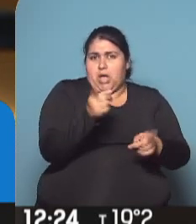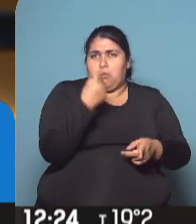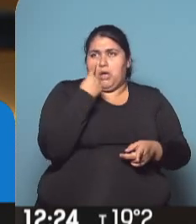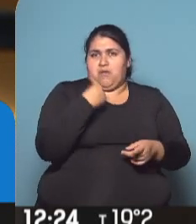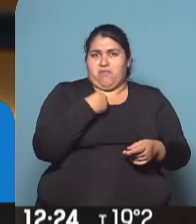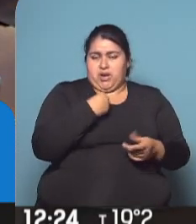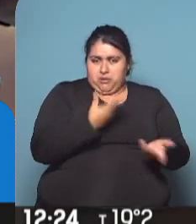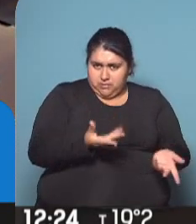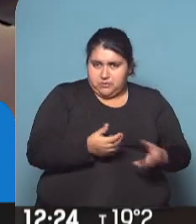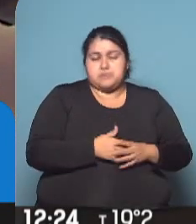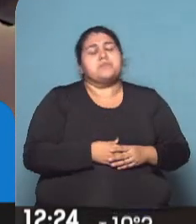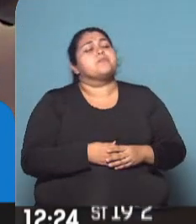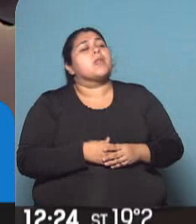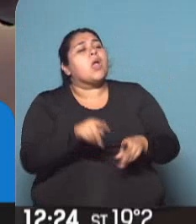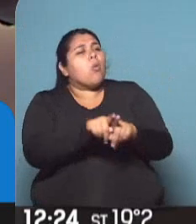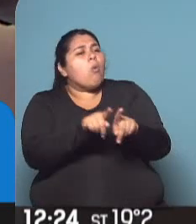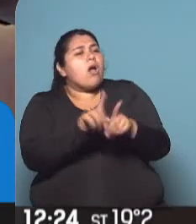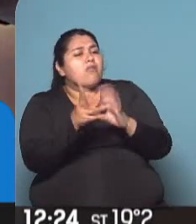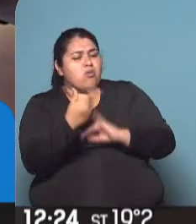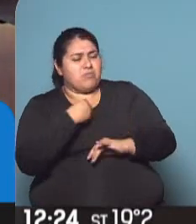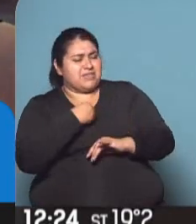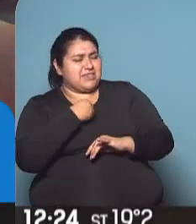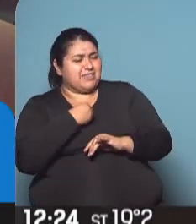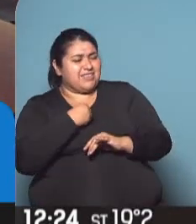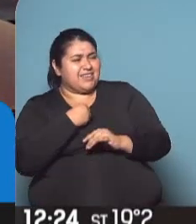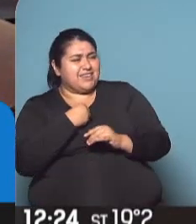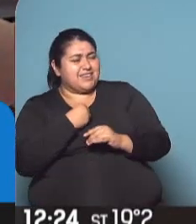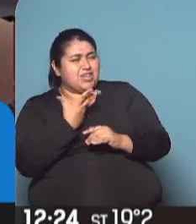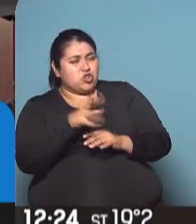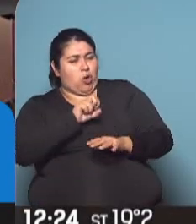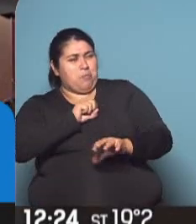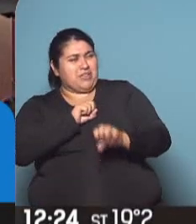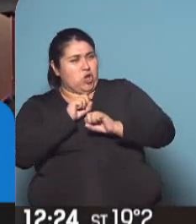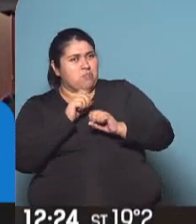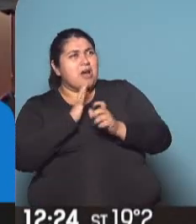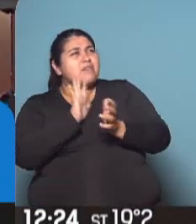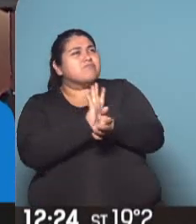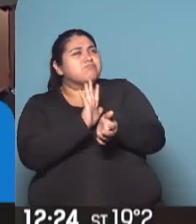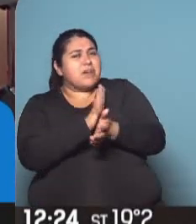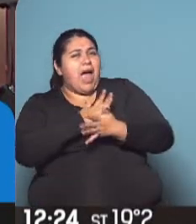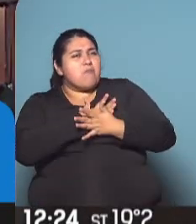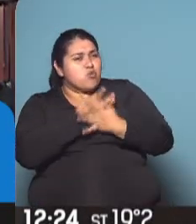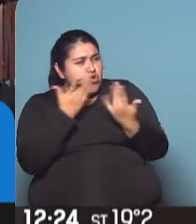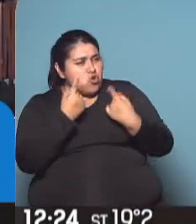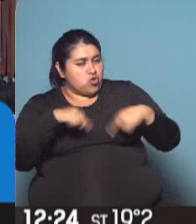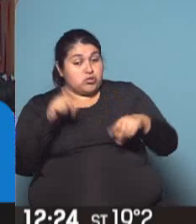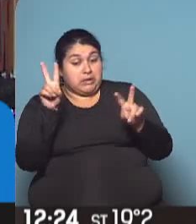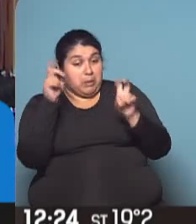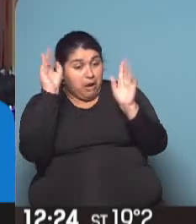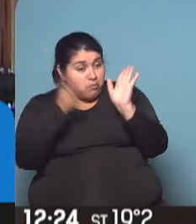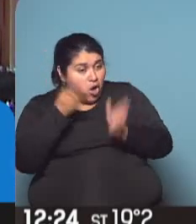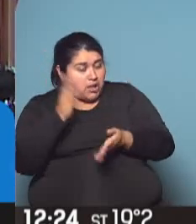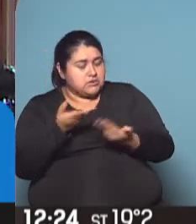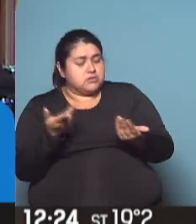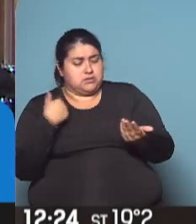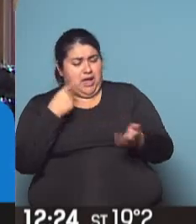adquirir una forma de afecto que es muy distinta a la que tiene la mayoría de las personas. Seguro. La violencia. Ahora,